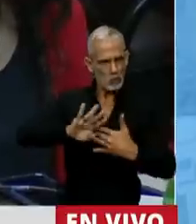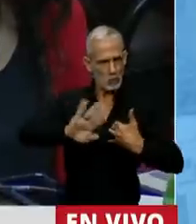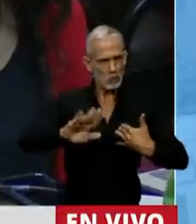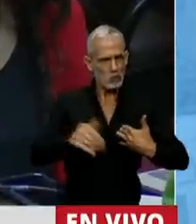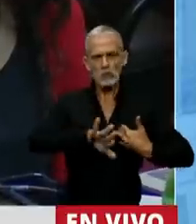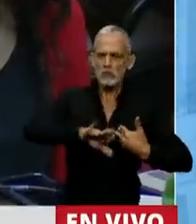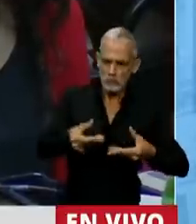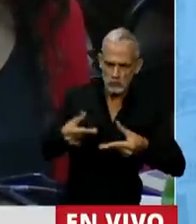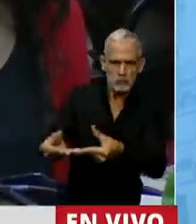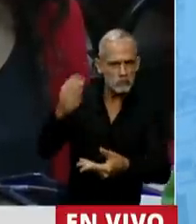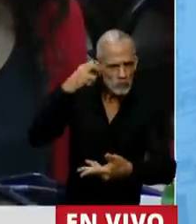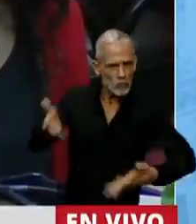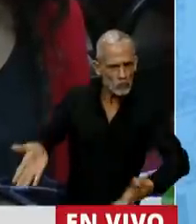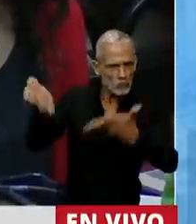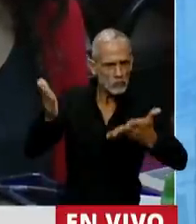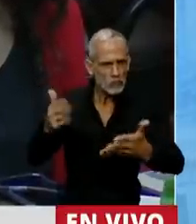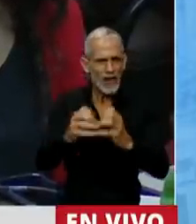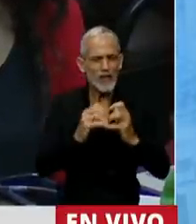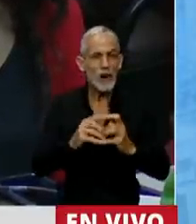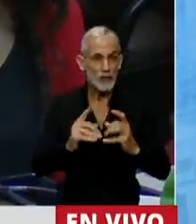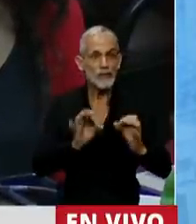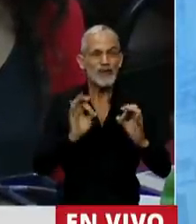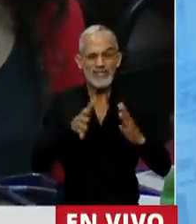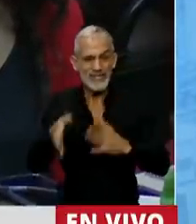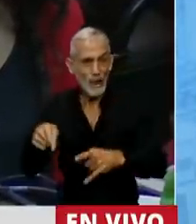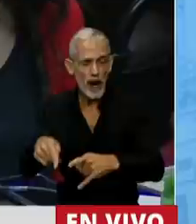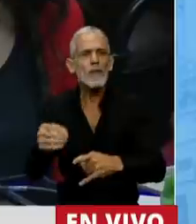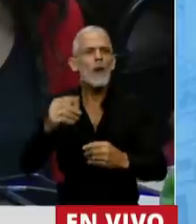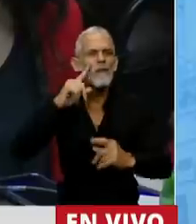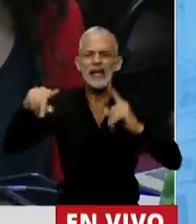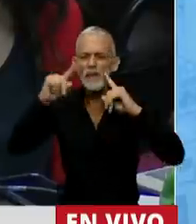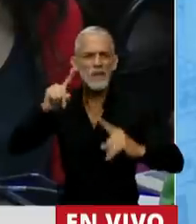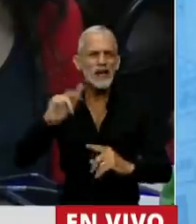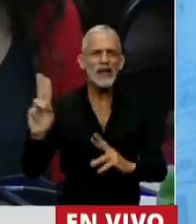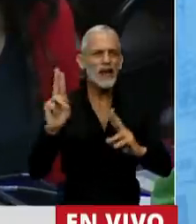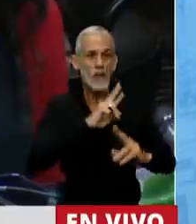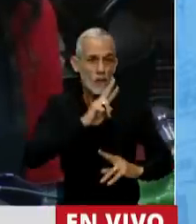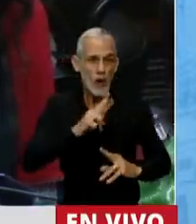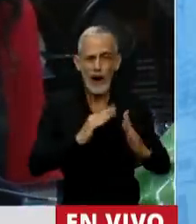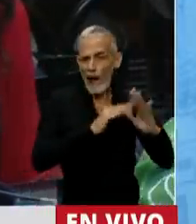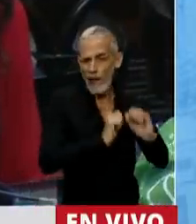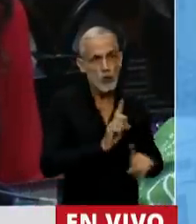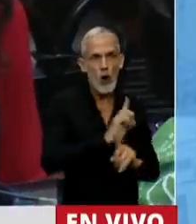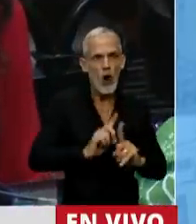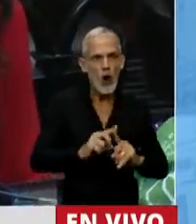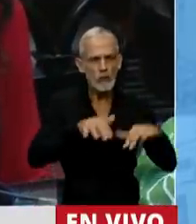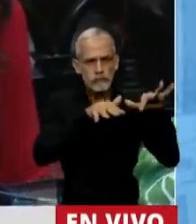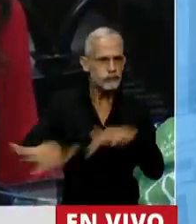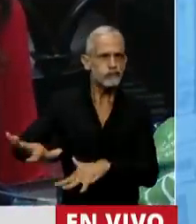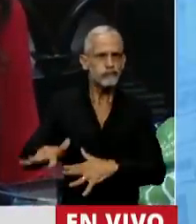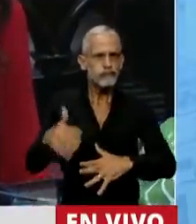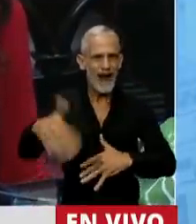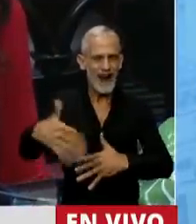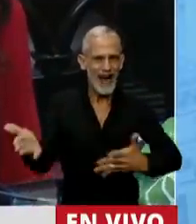democracia. Pero sobre todo, llegamos hasta acá porque miles de mujeres salieron a la calle. Porque esta ley